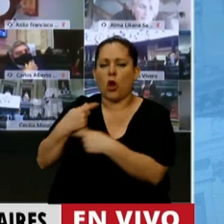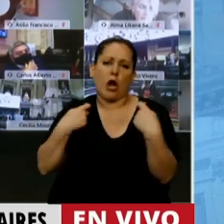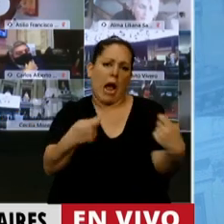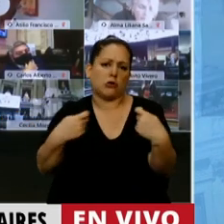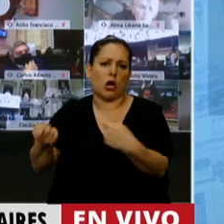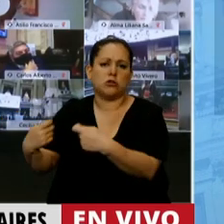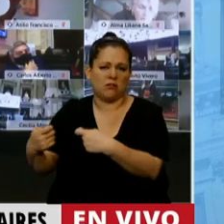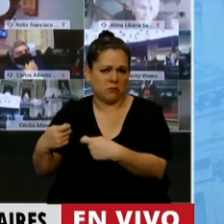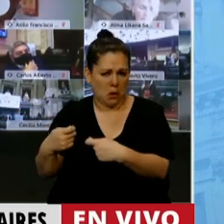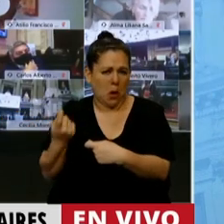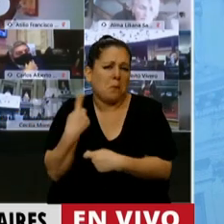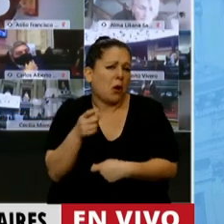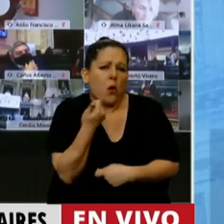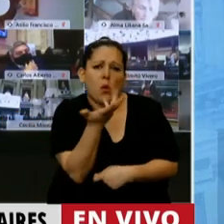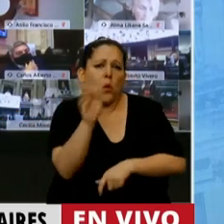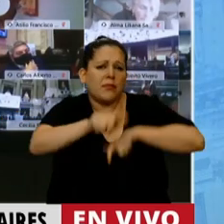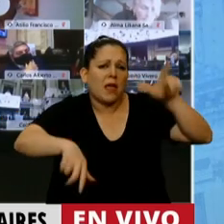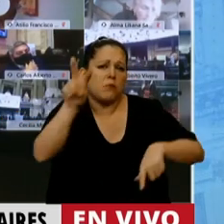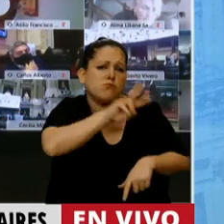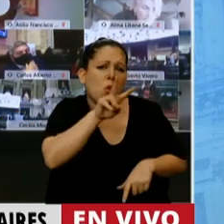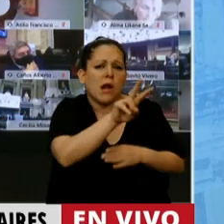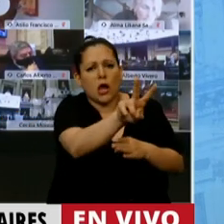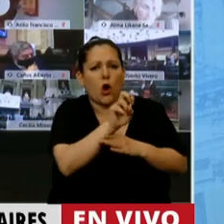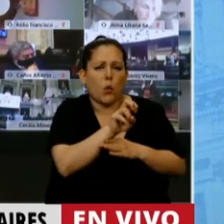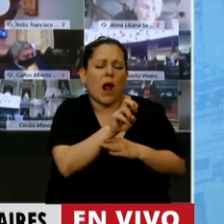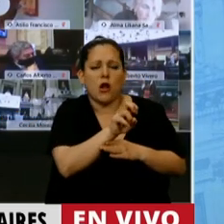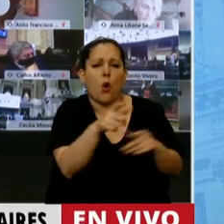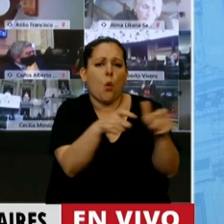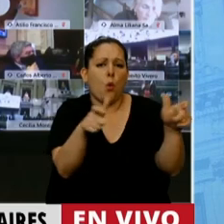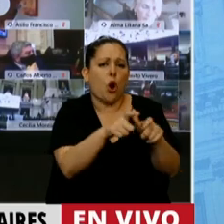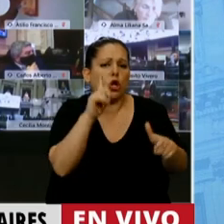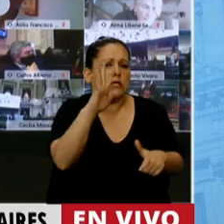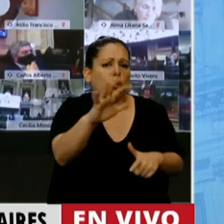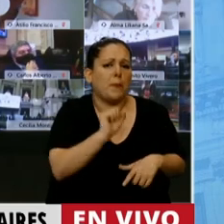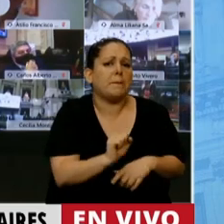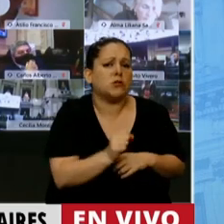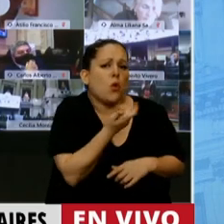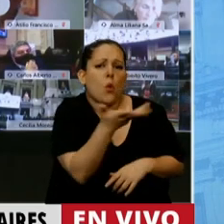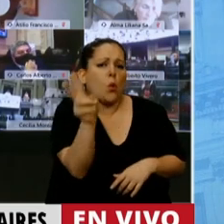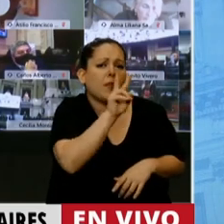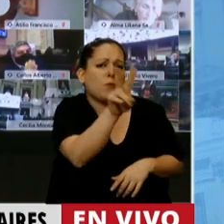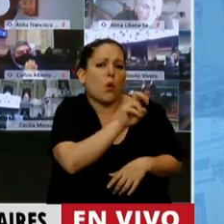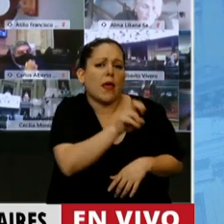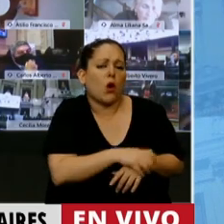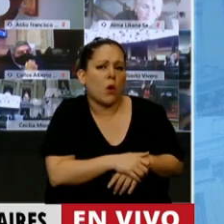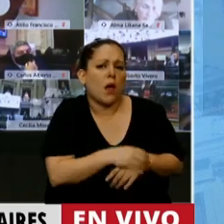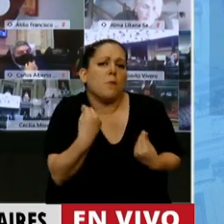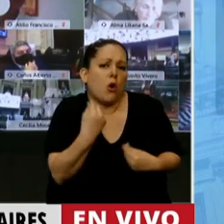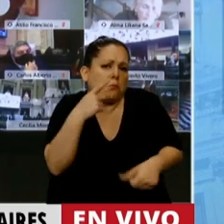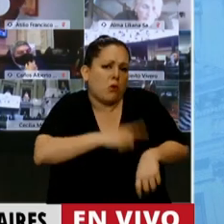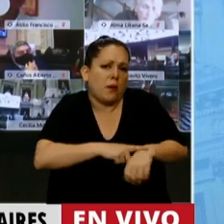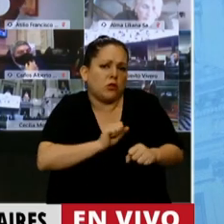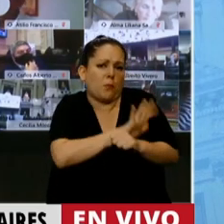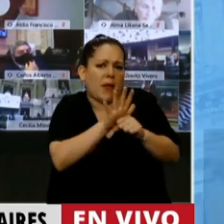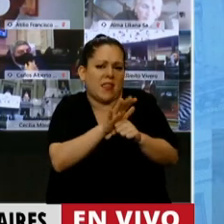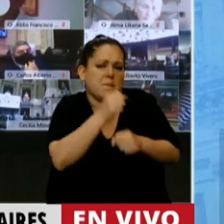trabajadoras de la salud cobraron el bono de 5.000 pesos por trabajar en la pandemia.